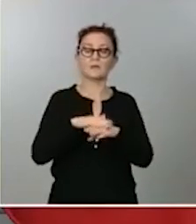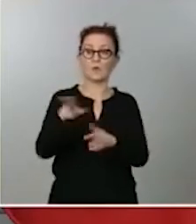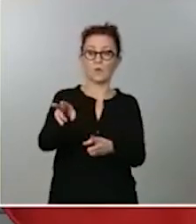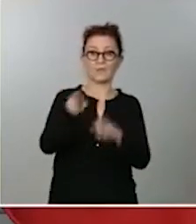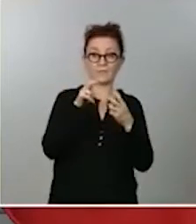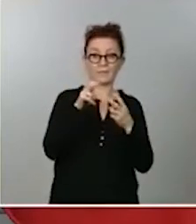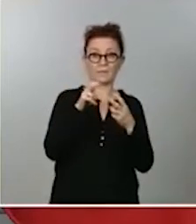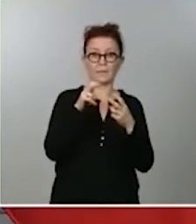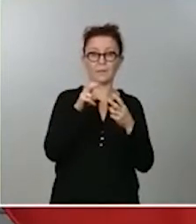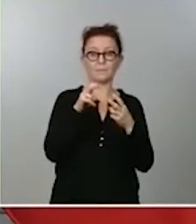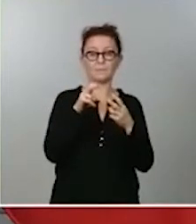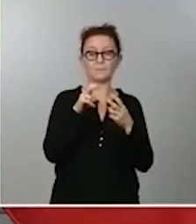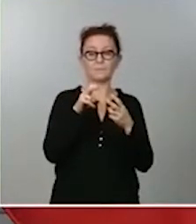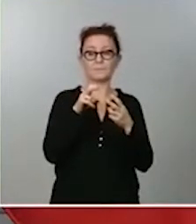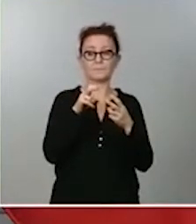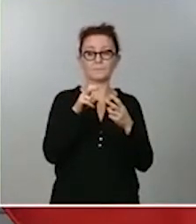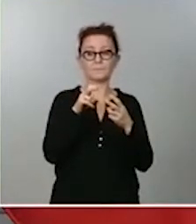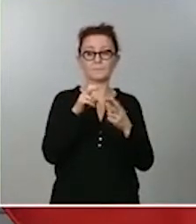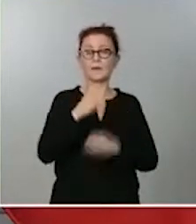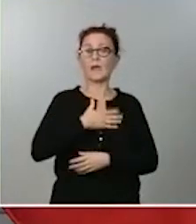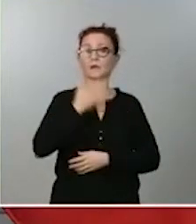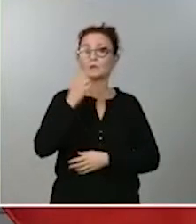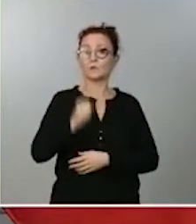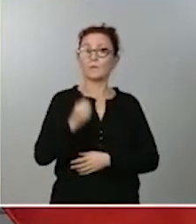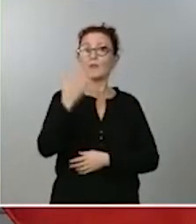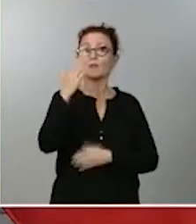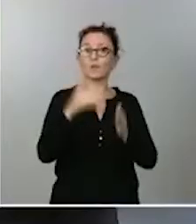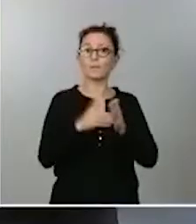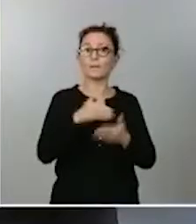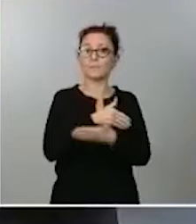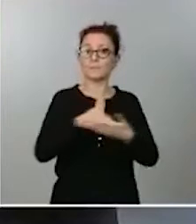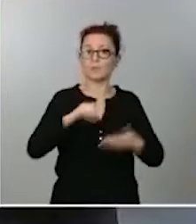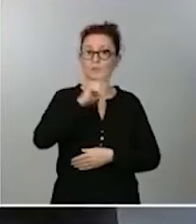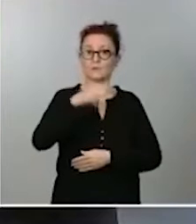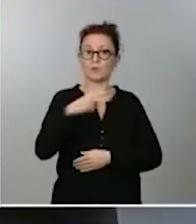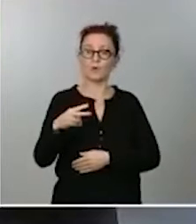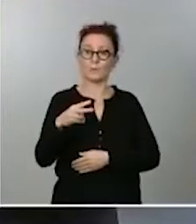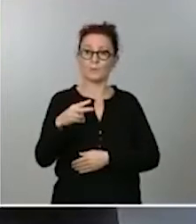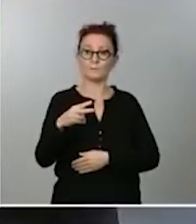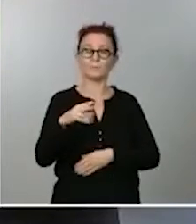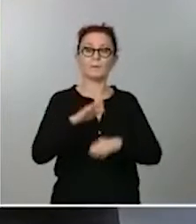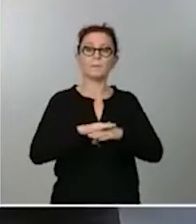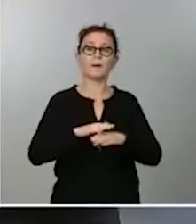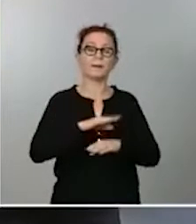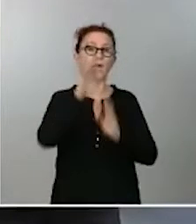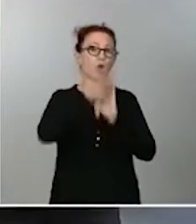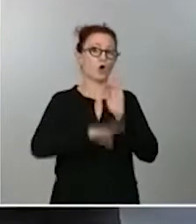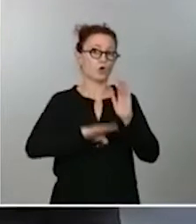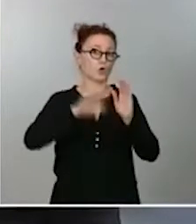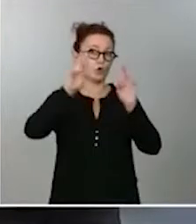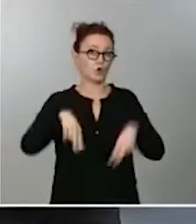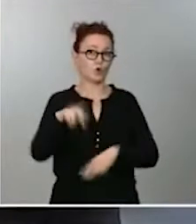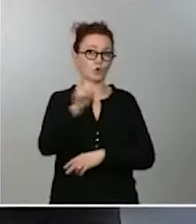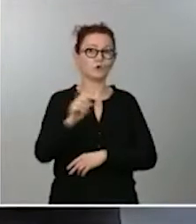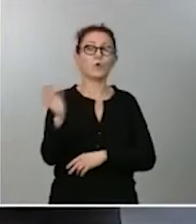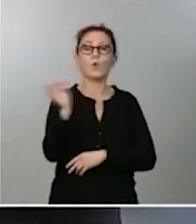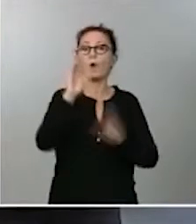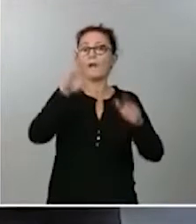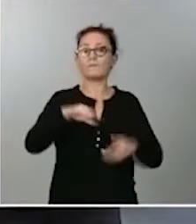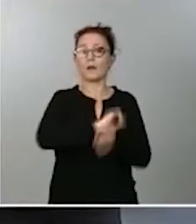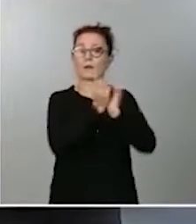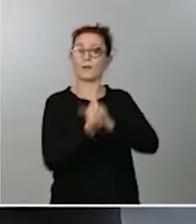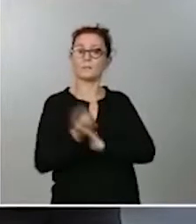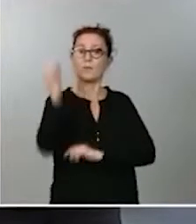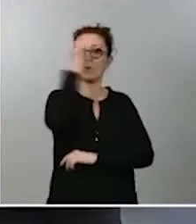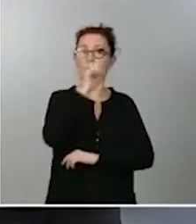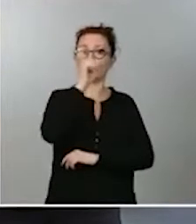ayuntamientos los 5.000 millones de euros de los fondos no condicionados o si, por el contrario, va a rectificar y va a dar ese dinero que están demandando todas las